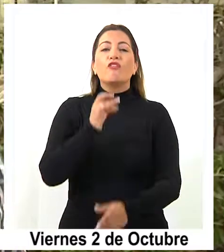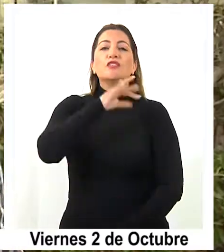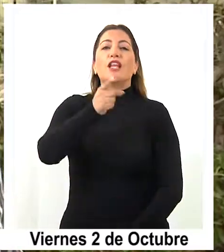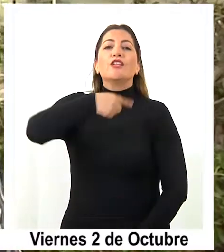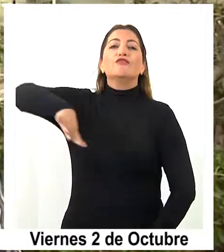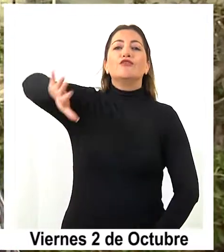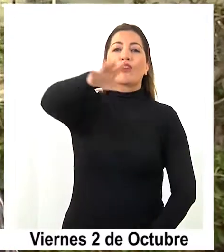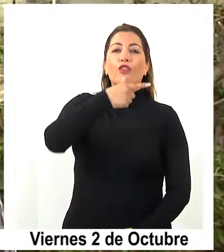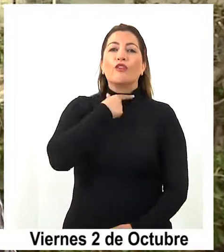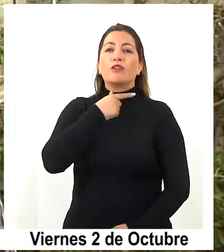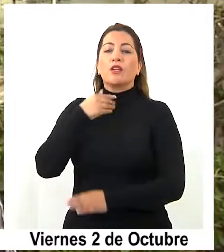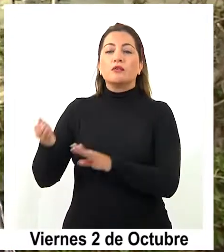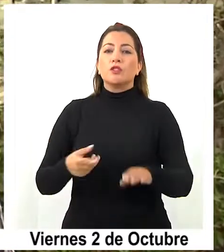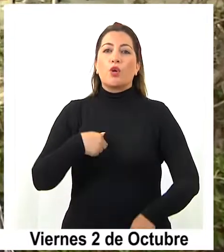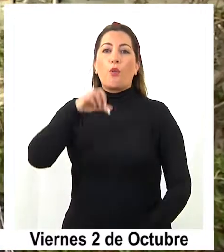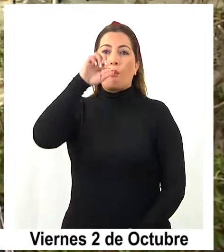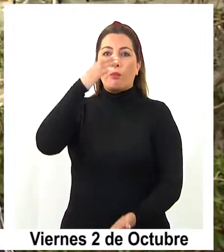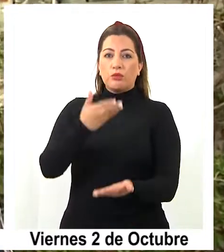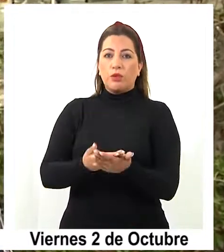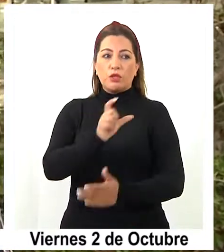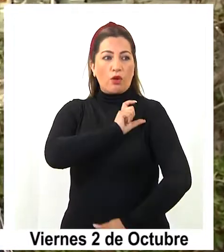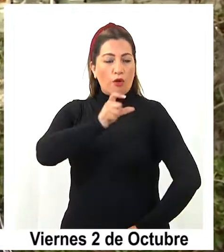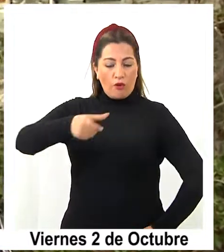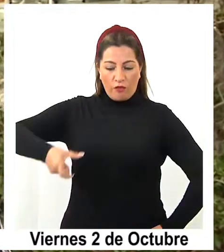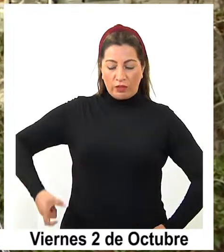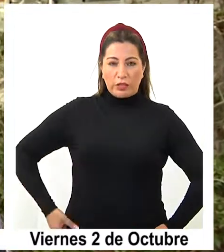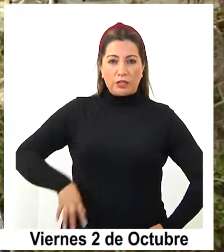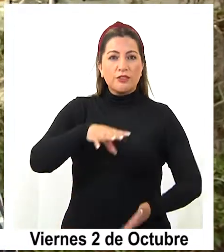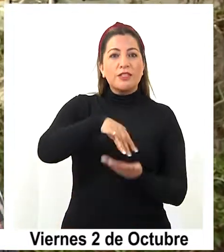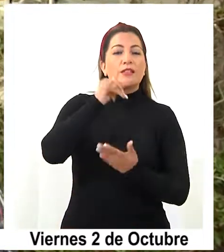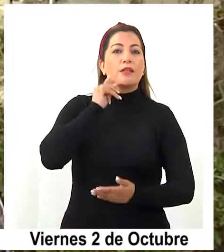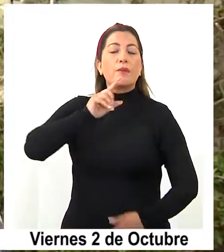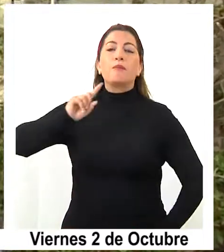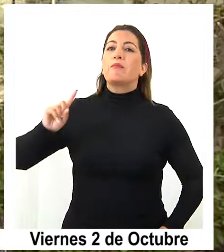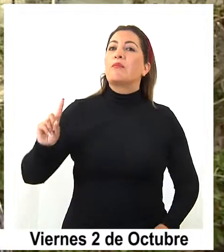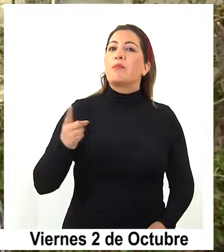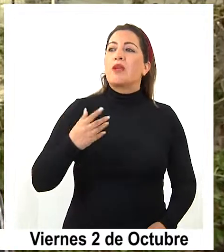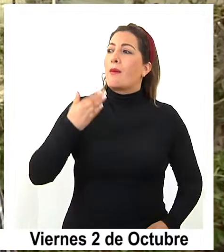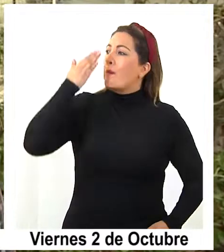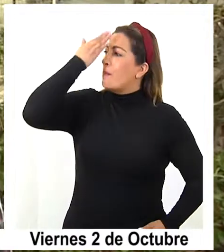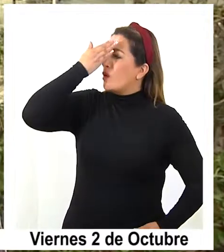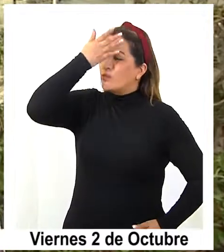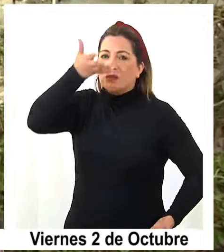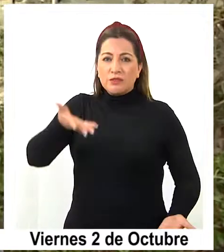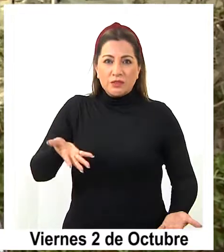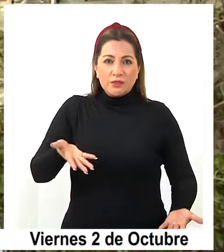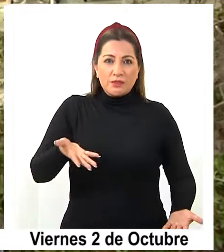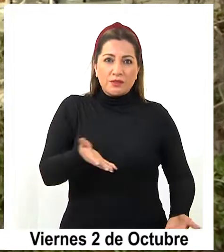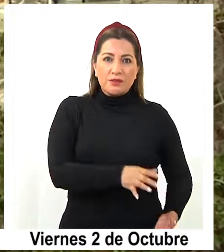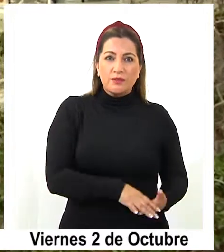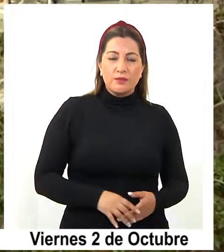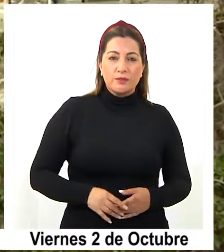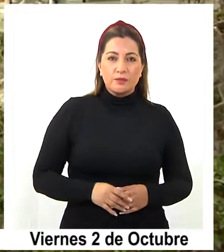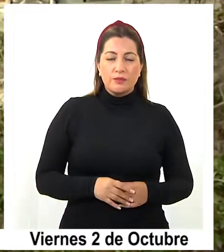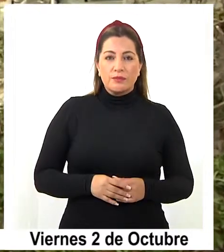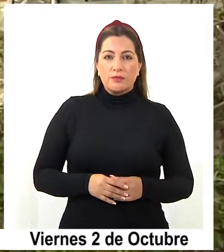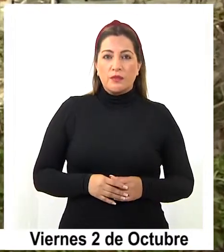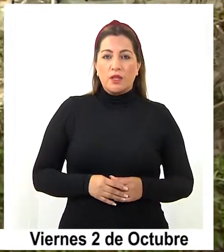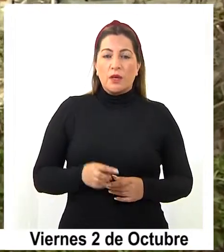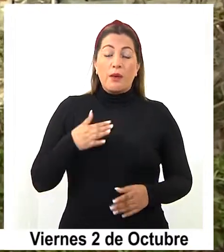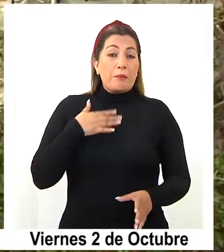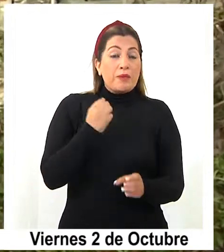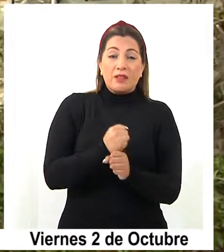esperamos. Yo estoy postulando a gobernador regional y mi primera preocupación, cierto, es como